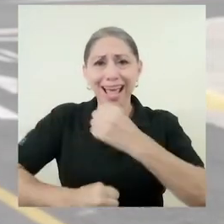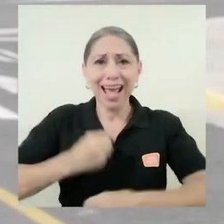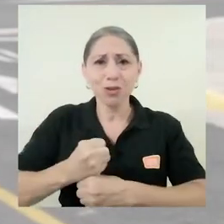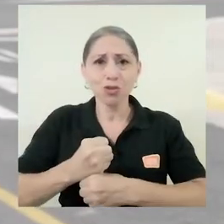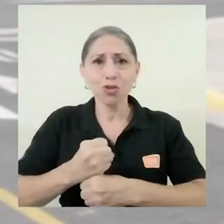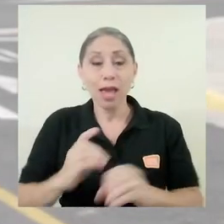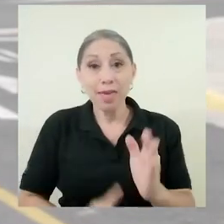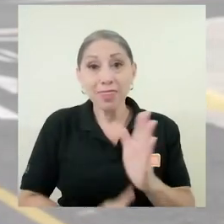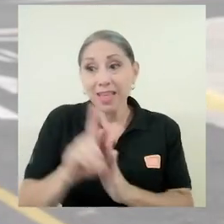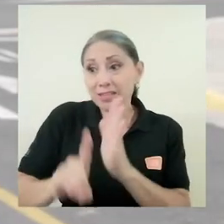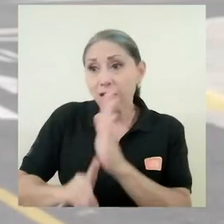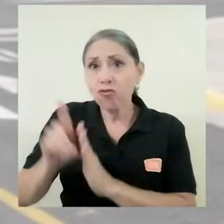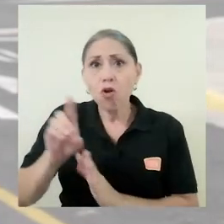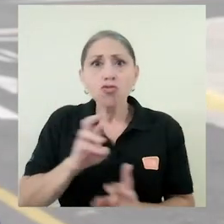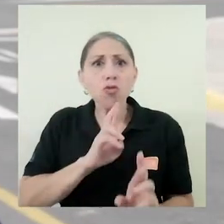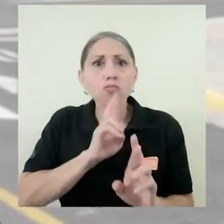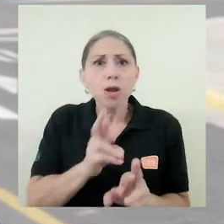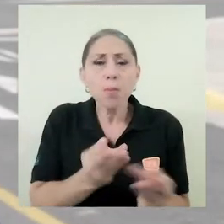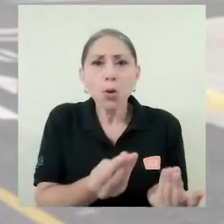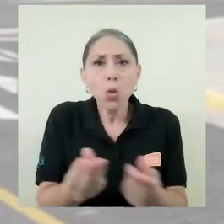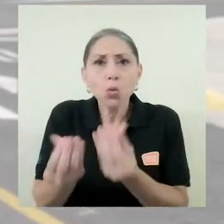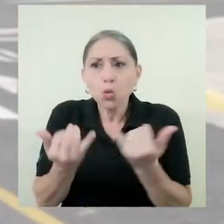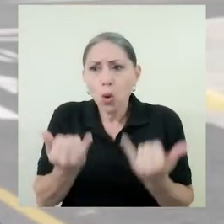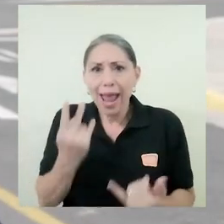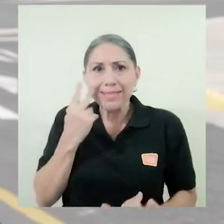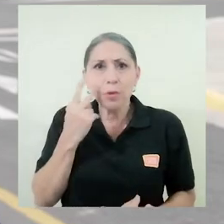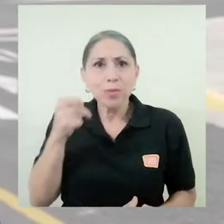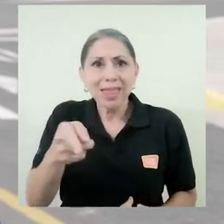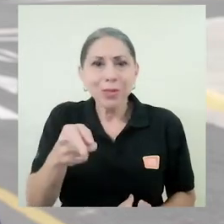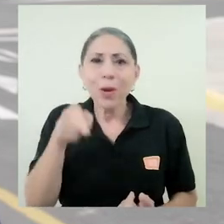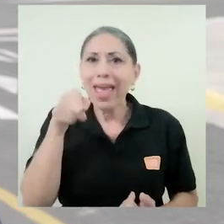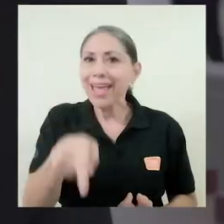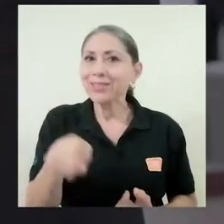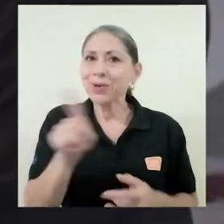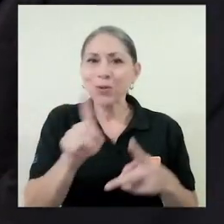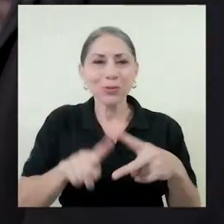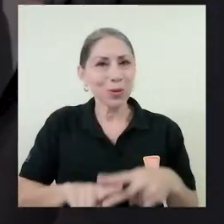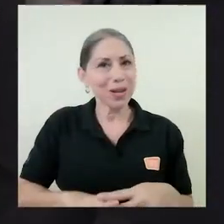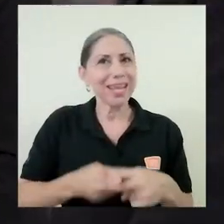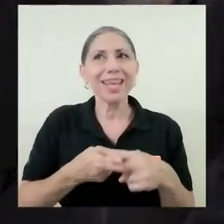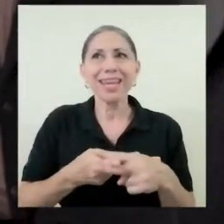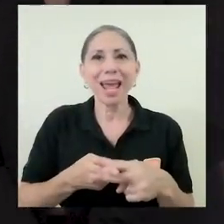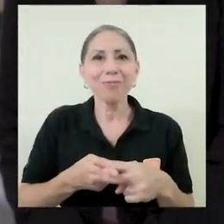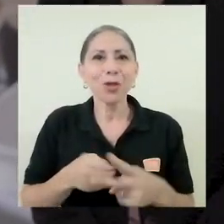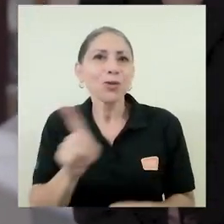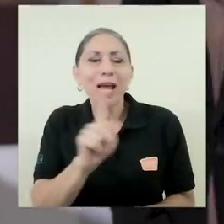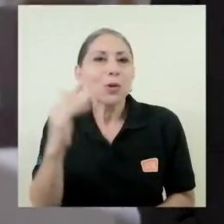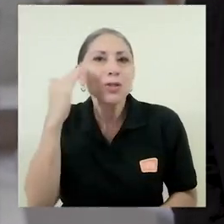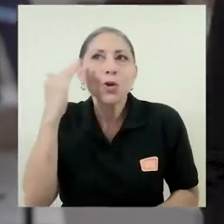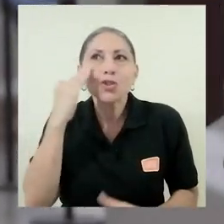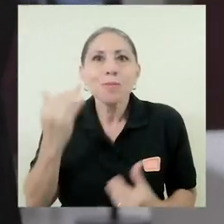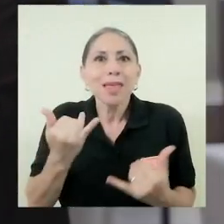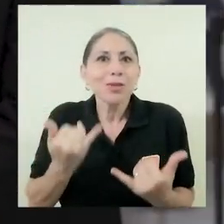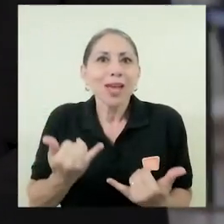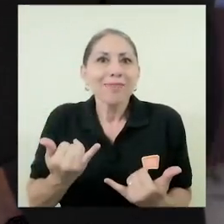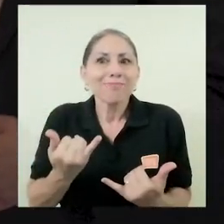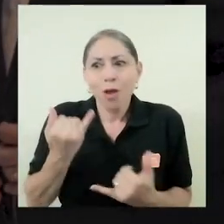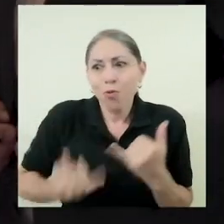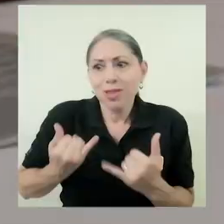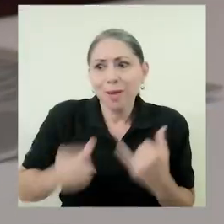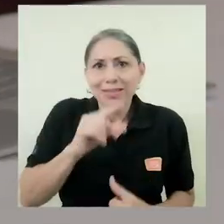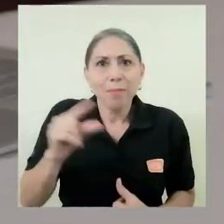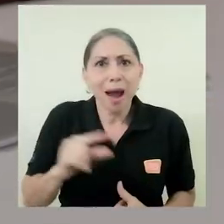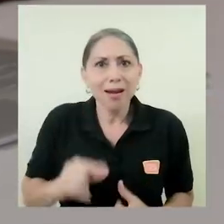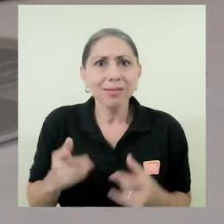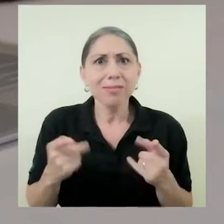producto que estamos viendo en este momento es un producto que no se origina, no es un conocimiento que se genera en las últimas semanas,